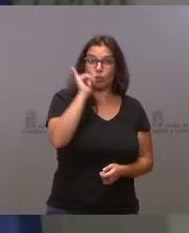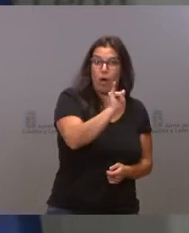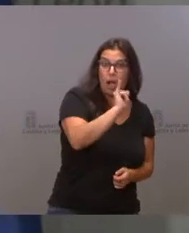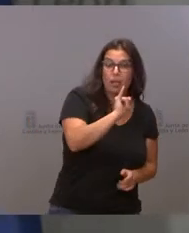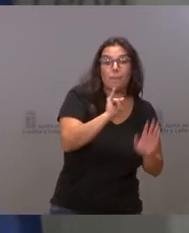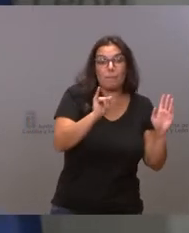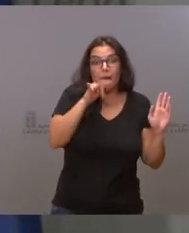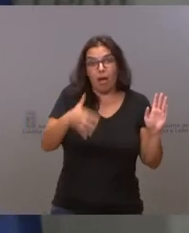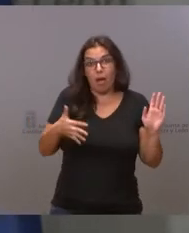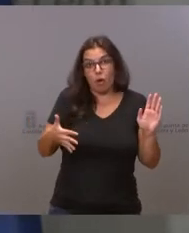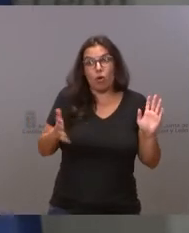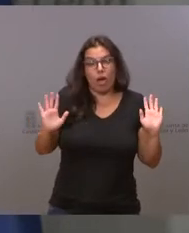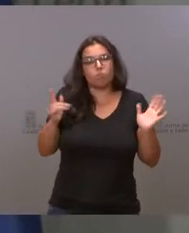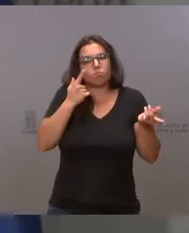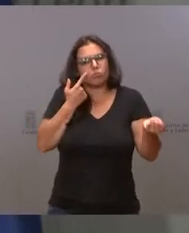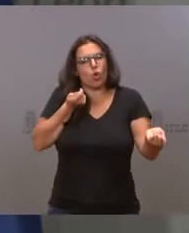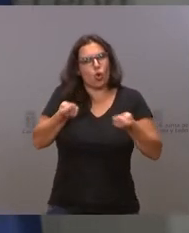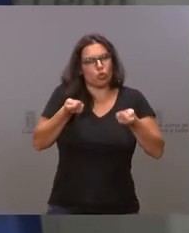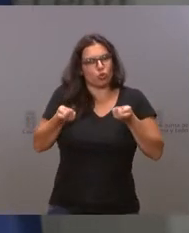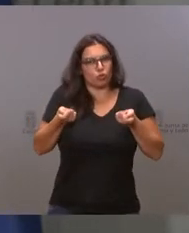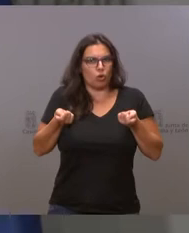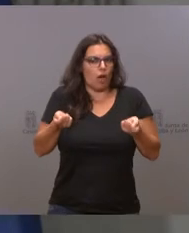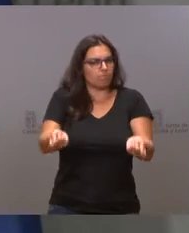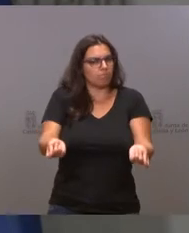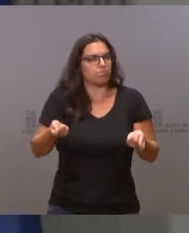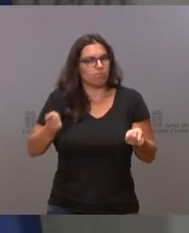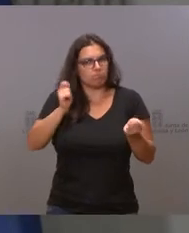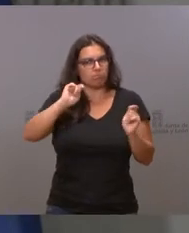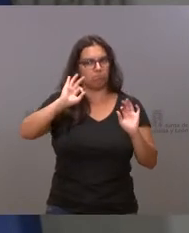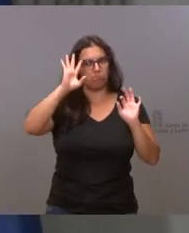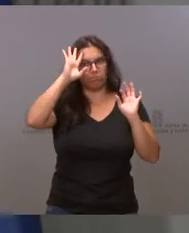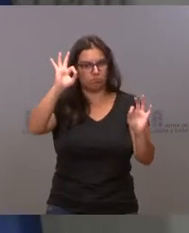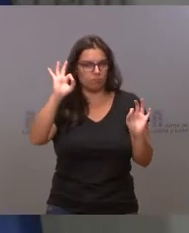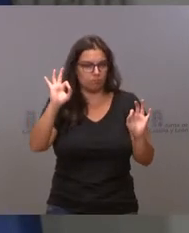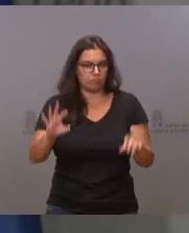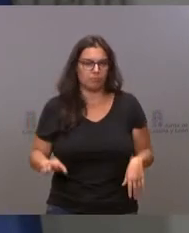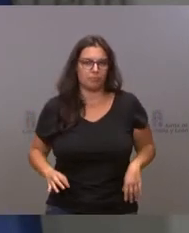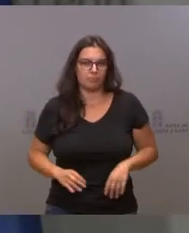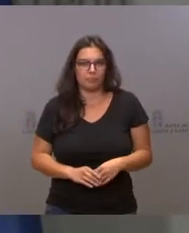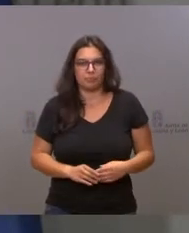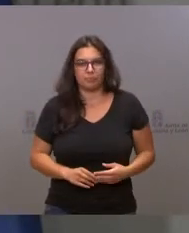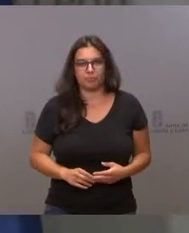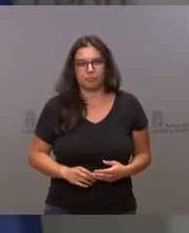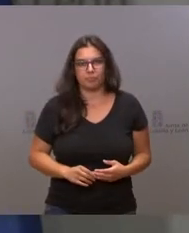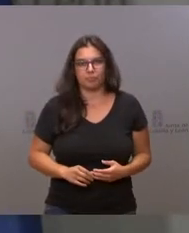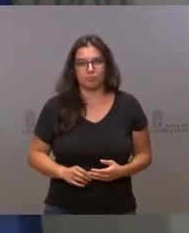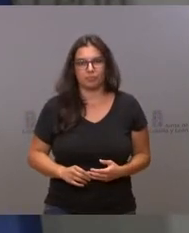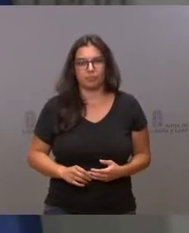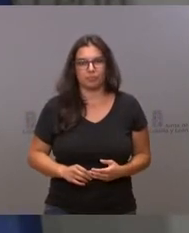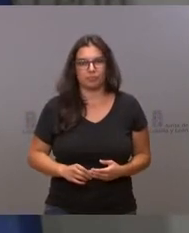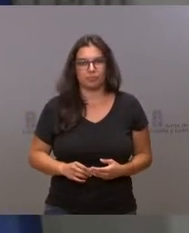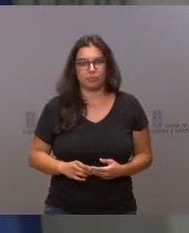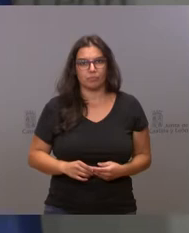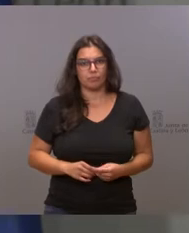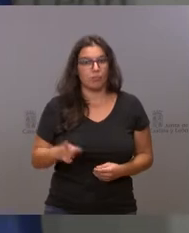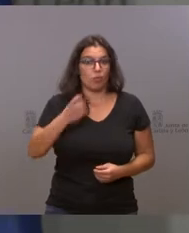momento podemos decir que está razonablemente controlado. Es una